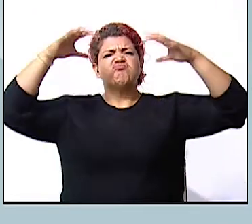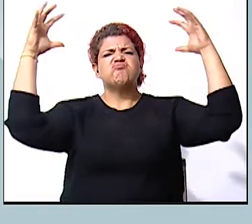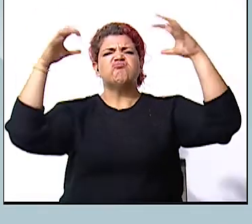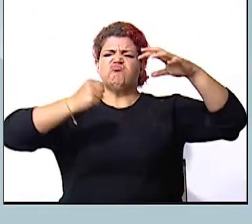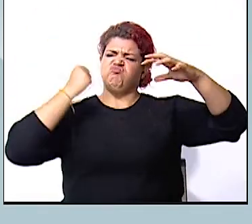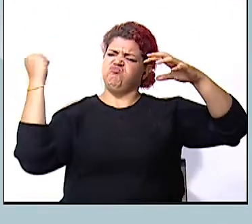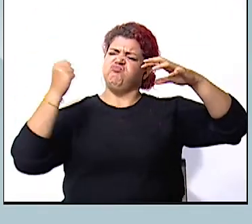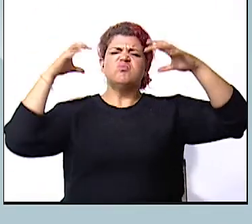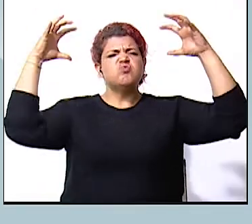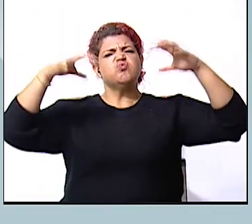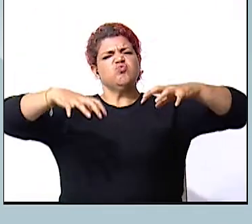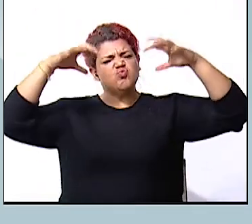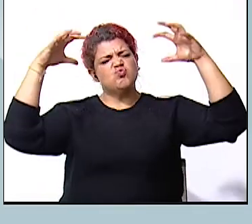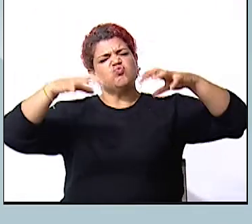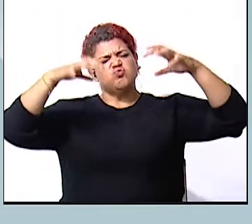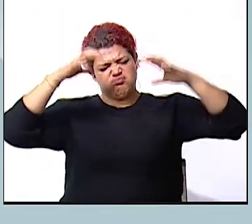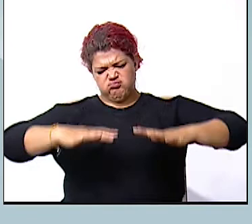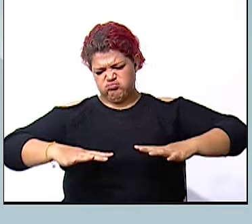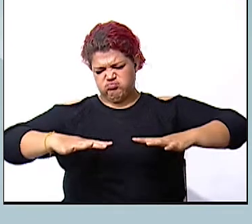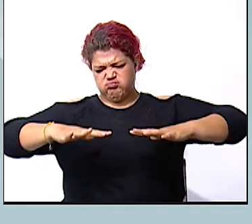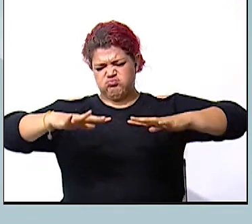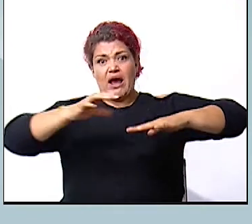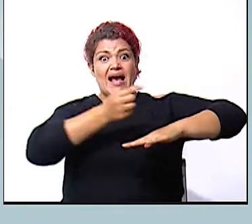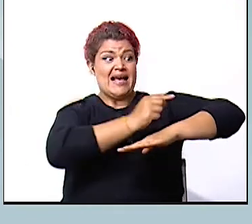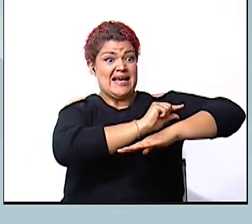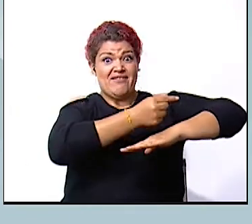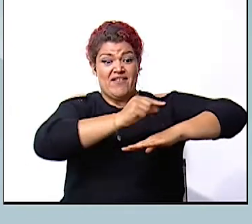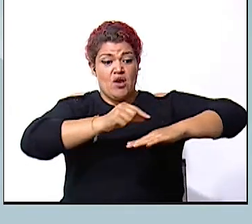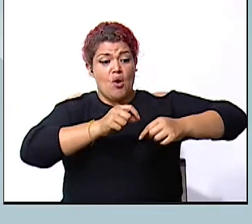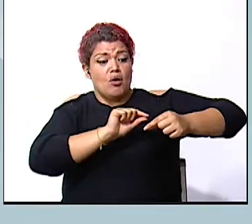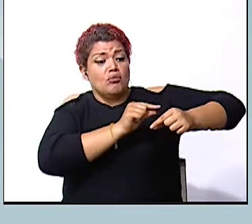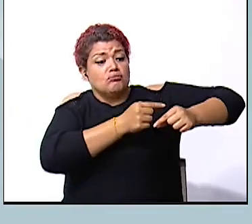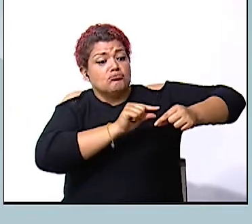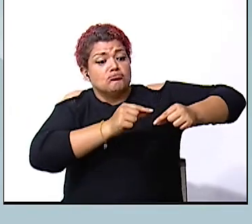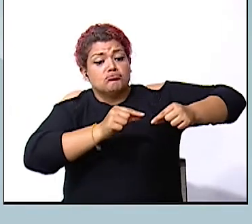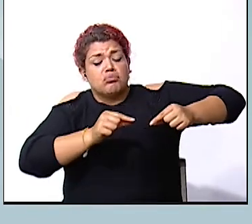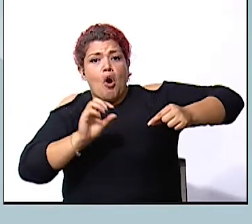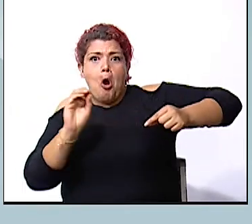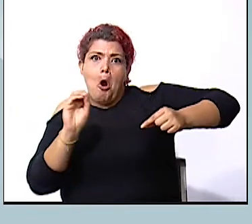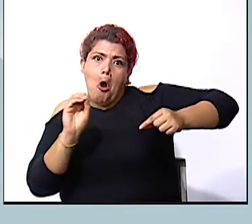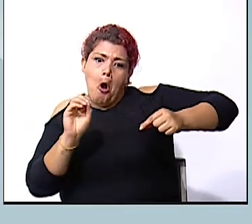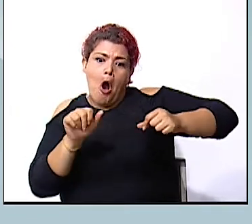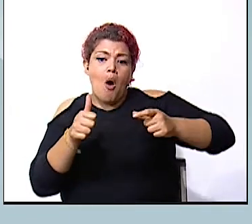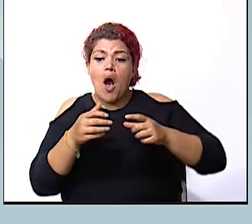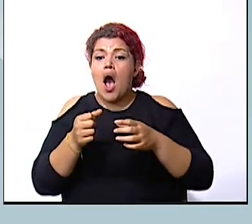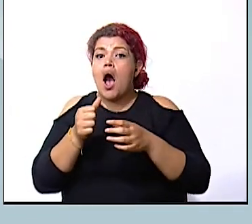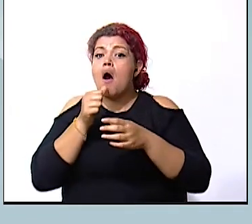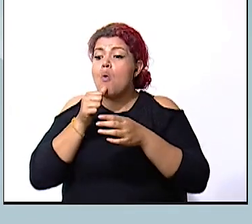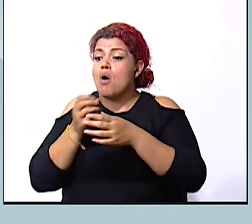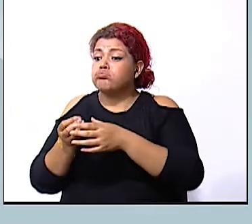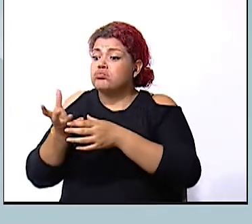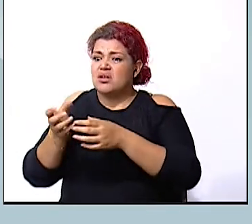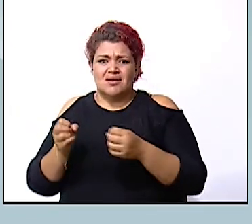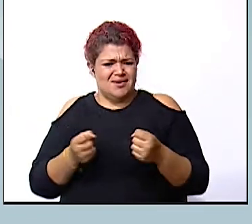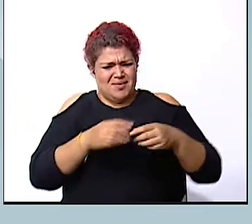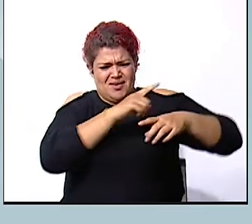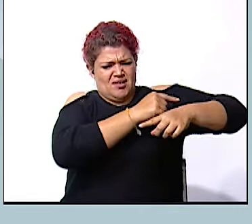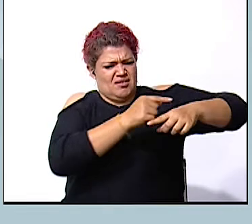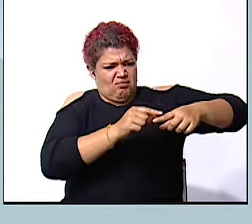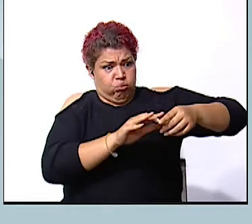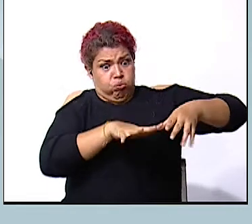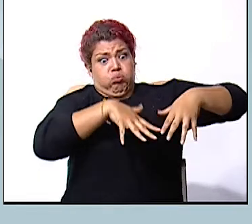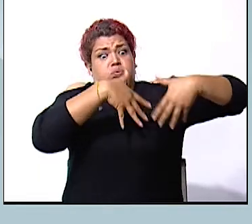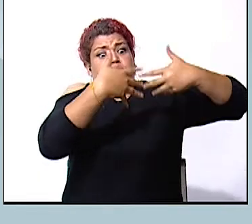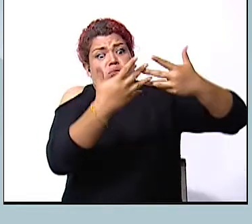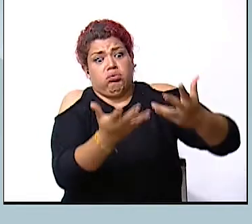muy fuertes y los cauces de los ríos o algún afluente de agua se sale y